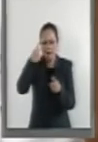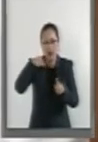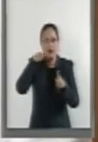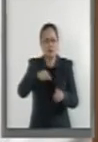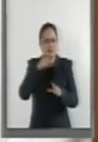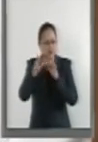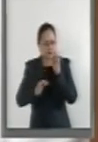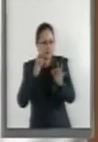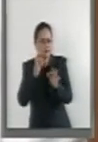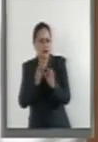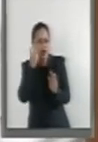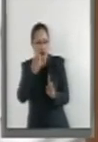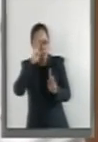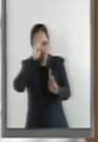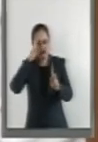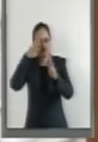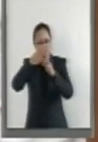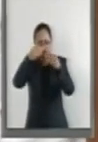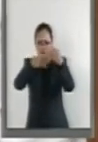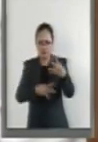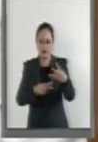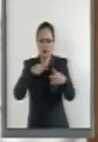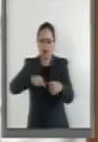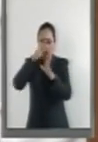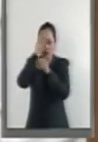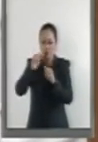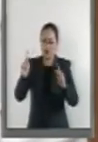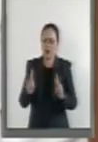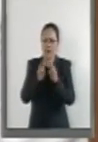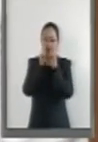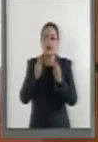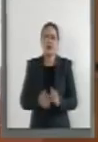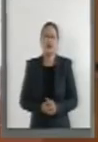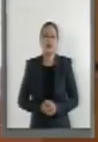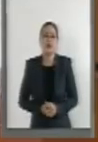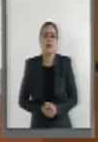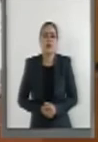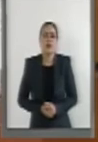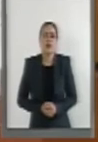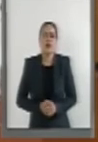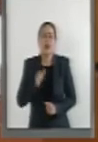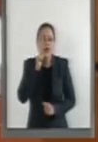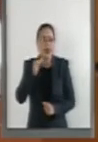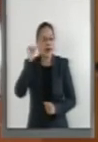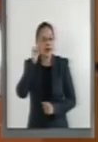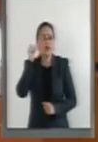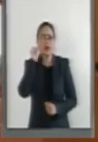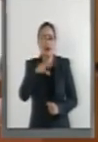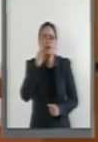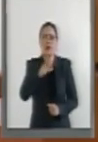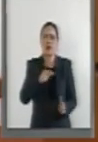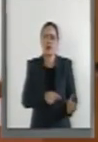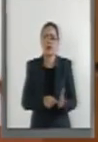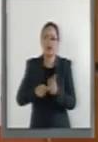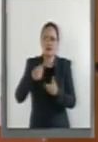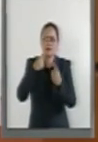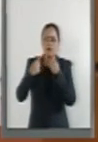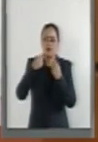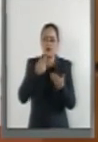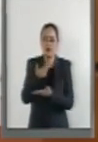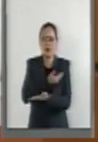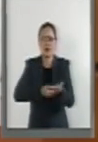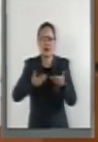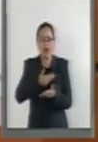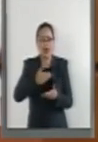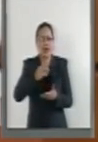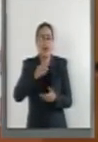cumplir con estas directrices del Acuerdo de París. También el día de ayer que dialogamos con el Secretario de Medio